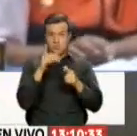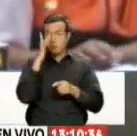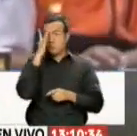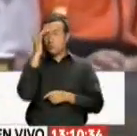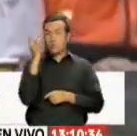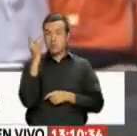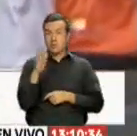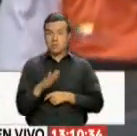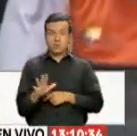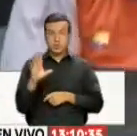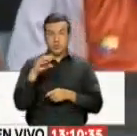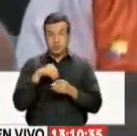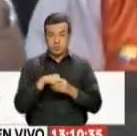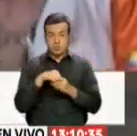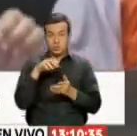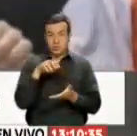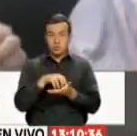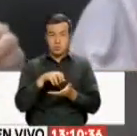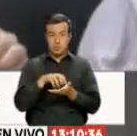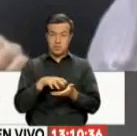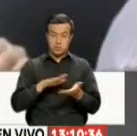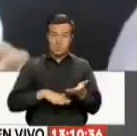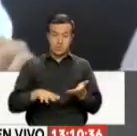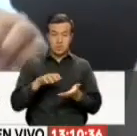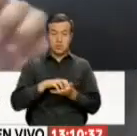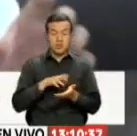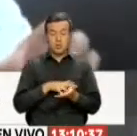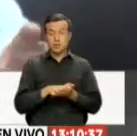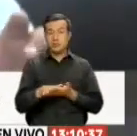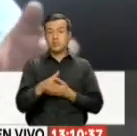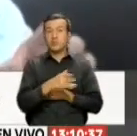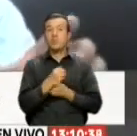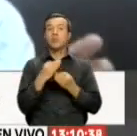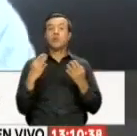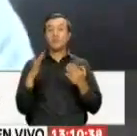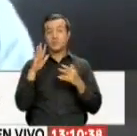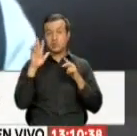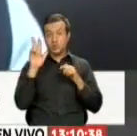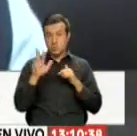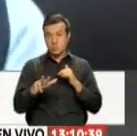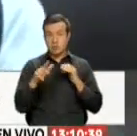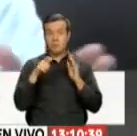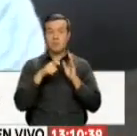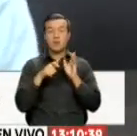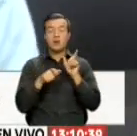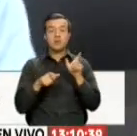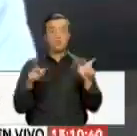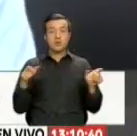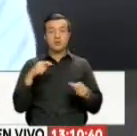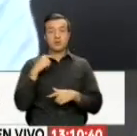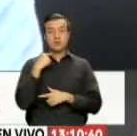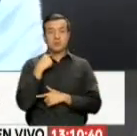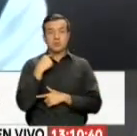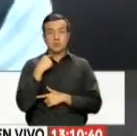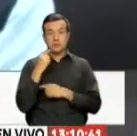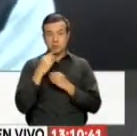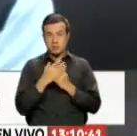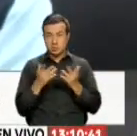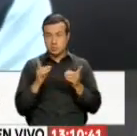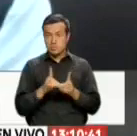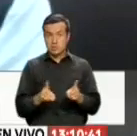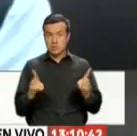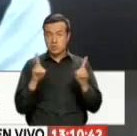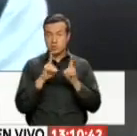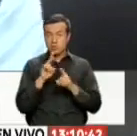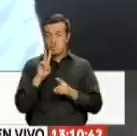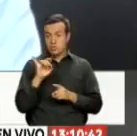en la provincia de Los Ríos estamos cerca de 3.000 personas afectadas, sacando las cifras de